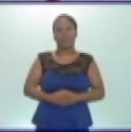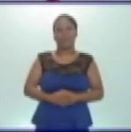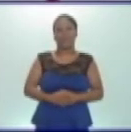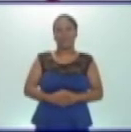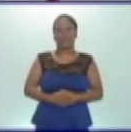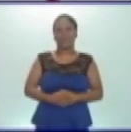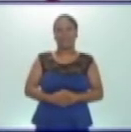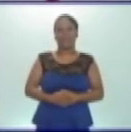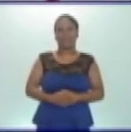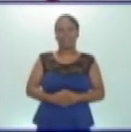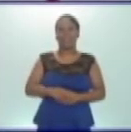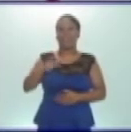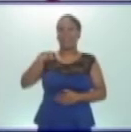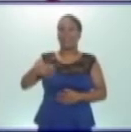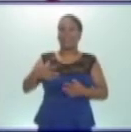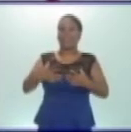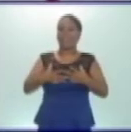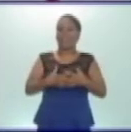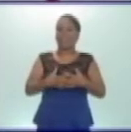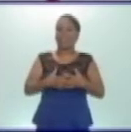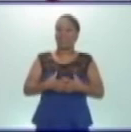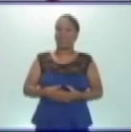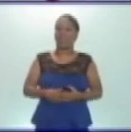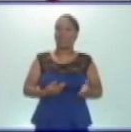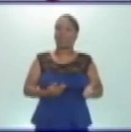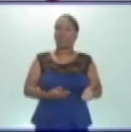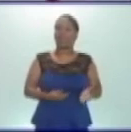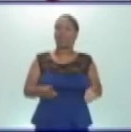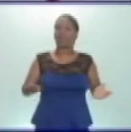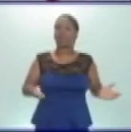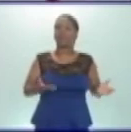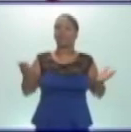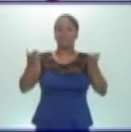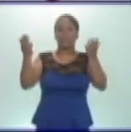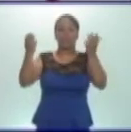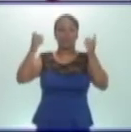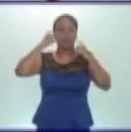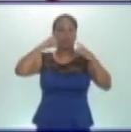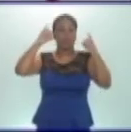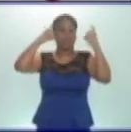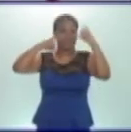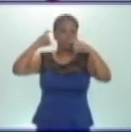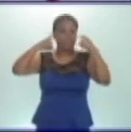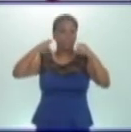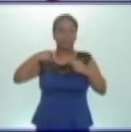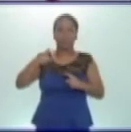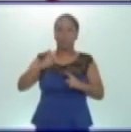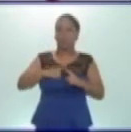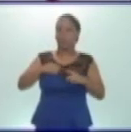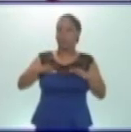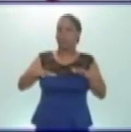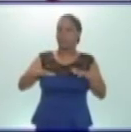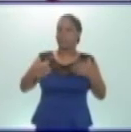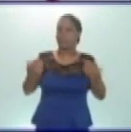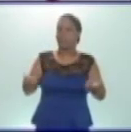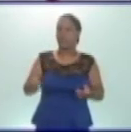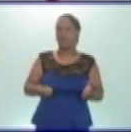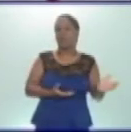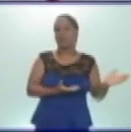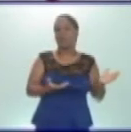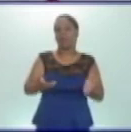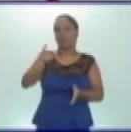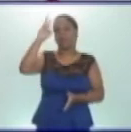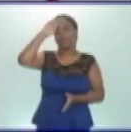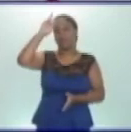Esta está relacionada. Los avances científicos y tecnológicos de los últimos años han puesto al servicio de la medicina